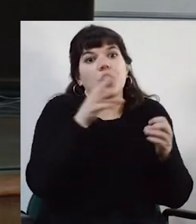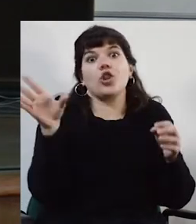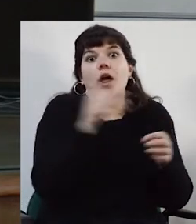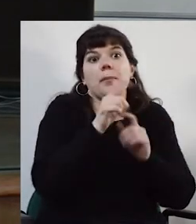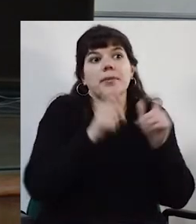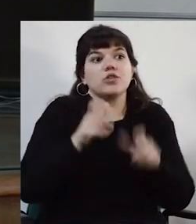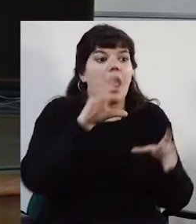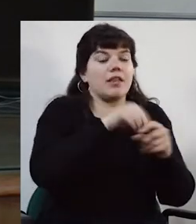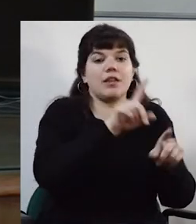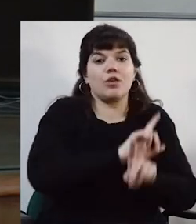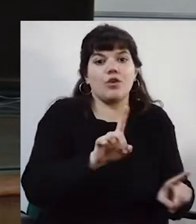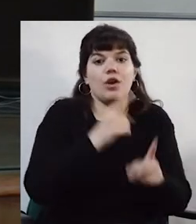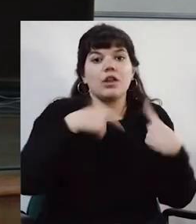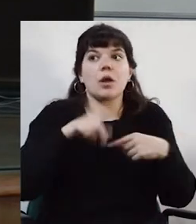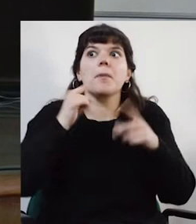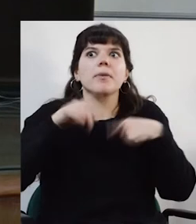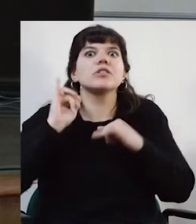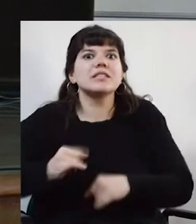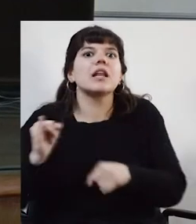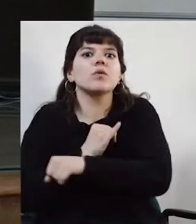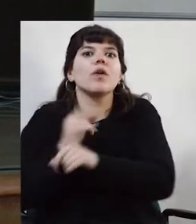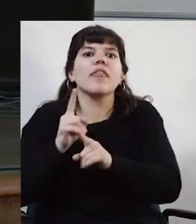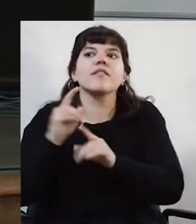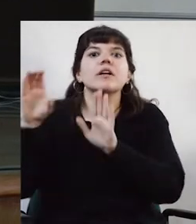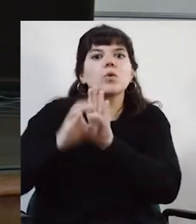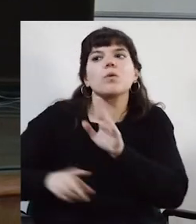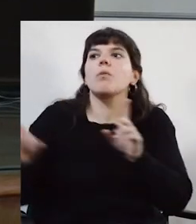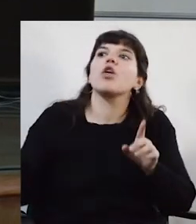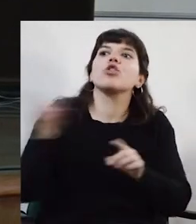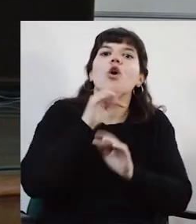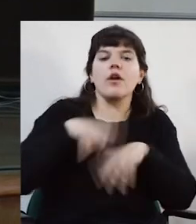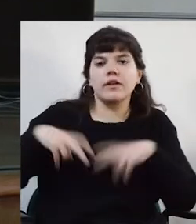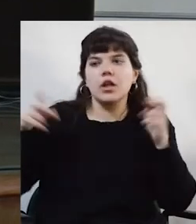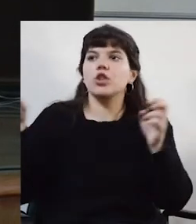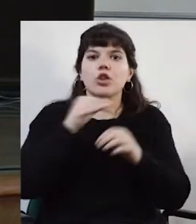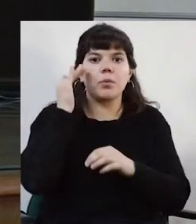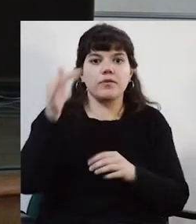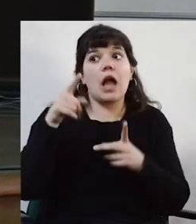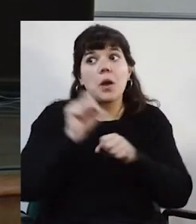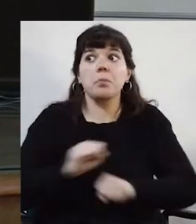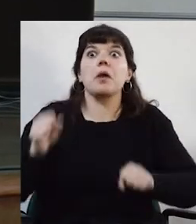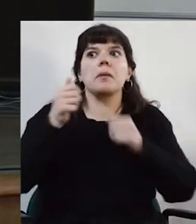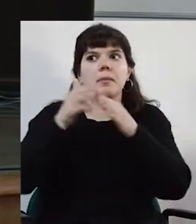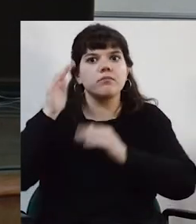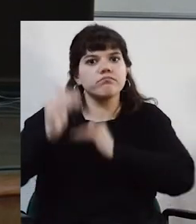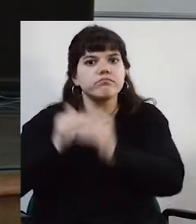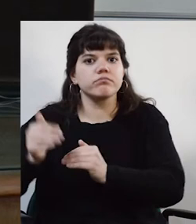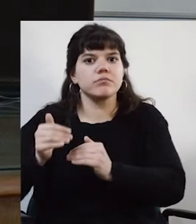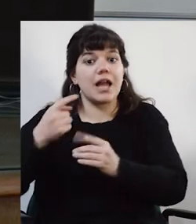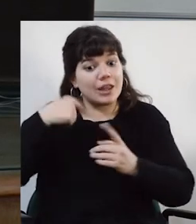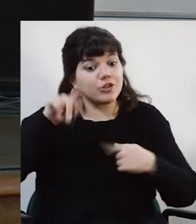pero en todo caso la institución sí debería tener el CB de todos sus docentes, de todos sus investigadores, y ahí podríamos reaccionar eso. Ahí ya dicen que tenemos un D.